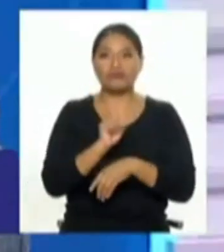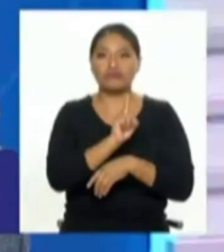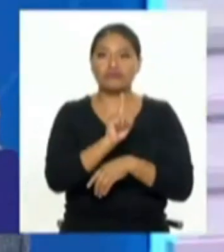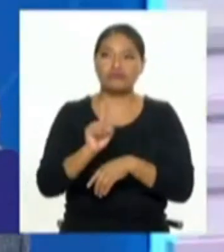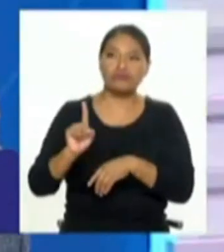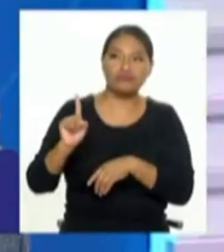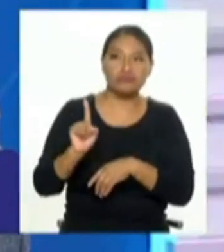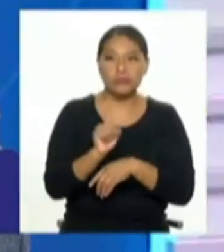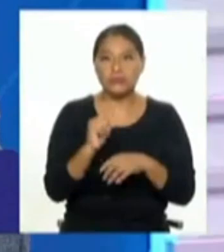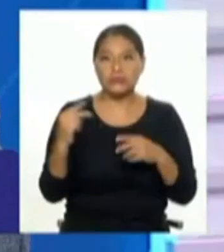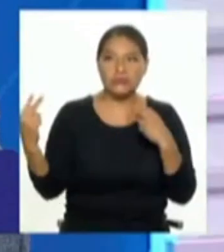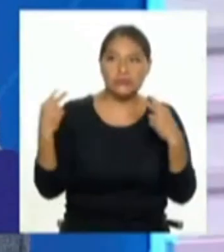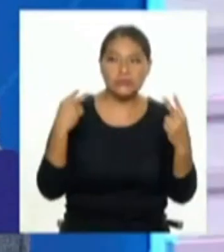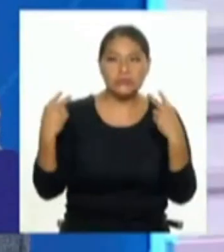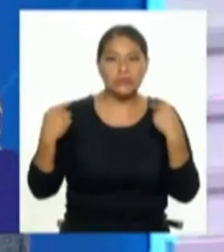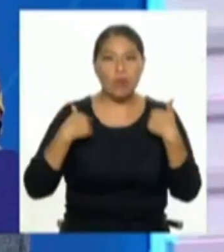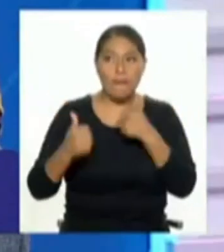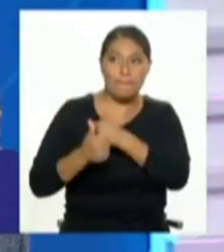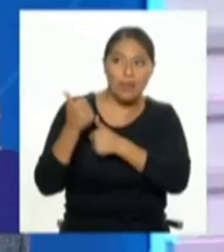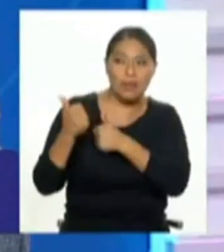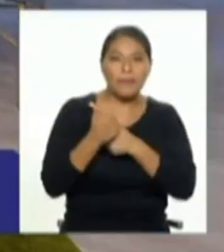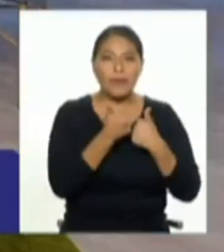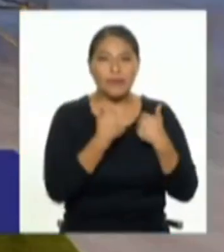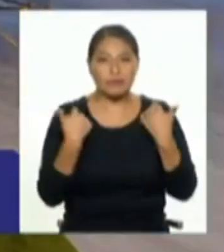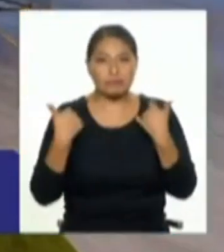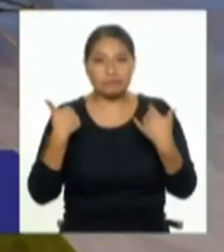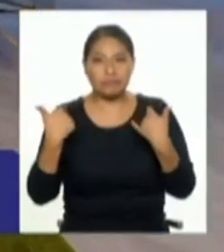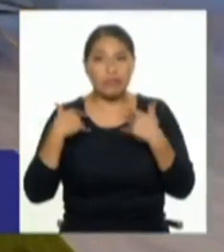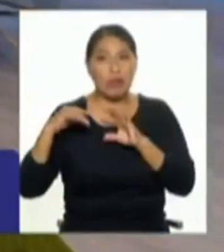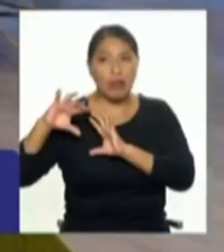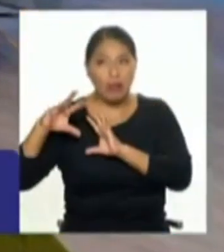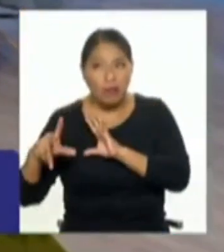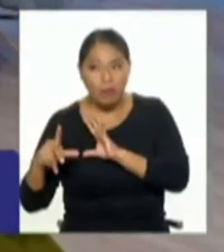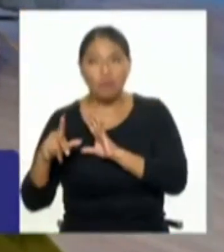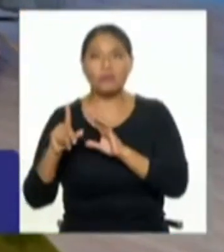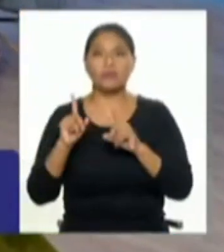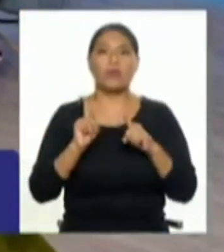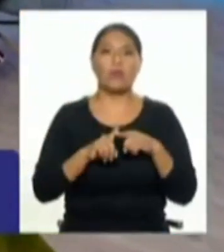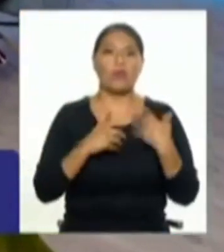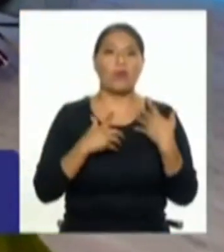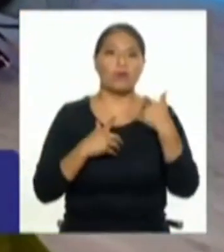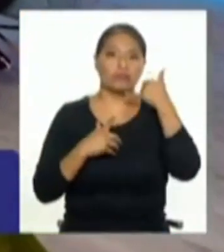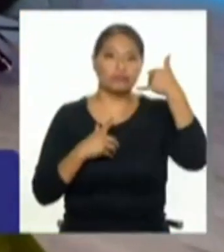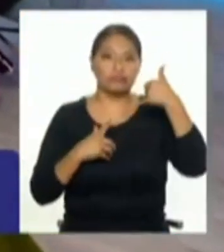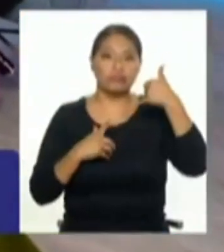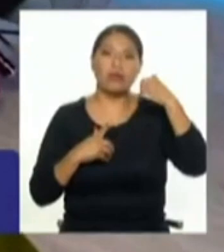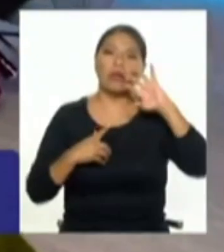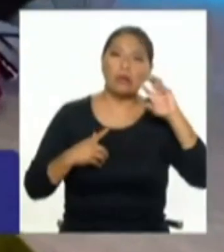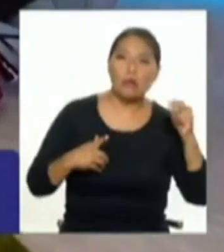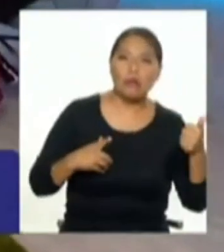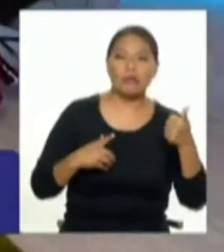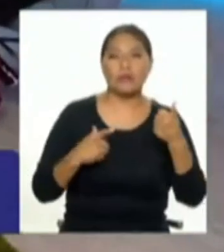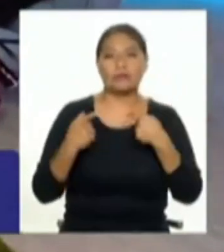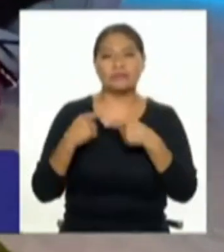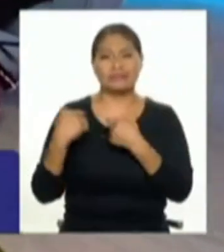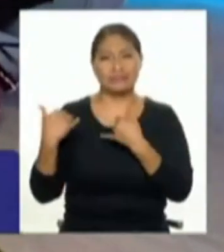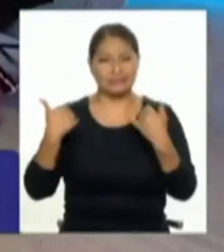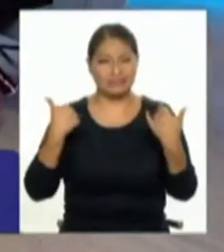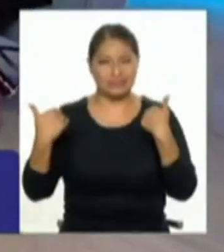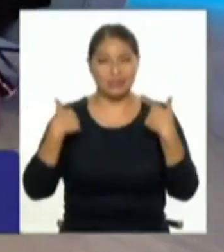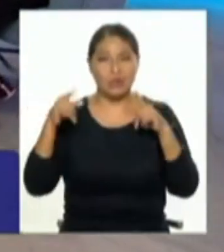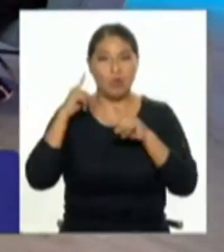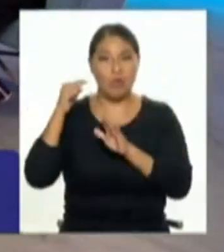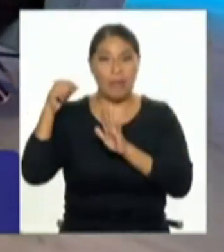delitos que se dan en el Perú cuando hablamos de inseguridad ciudadana tiene que ver con robos con estas cosas que te quitan el celular en fin estas situaciones como